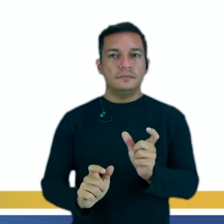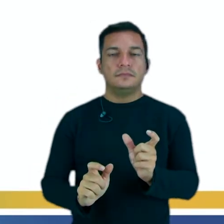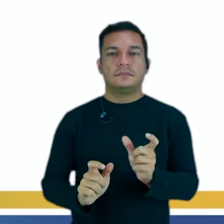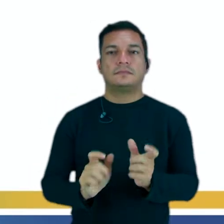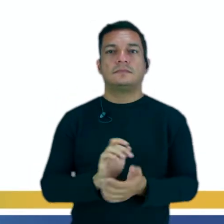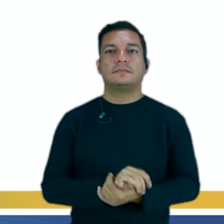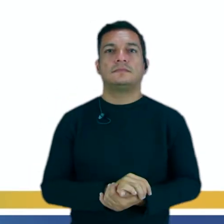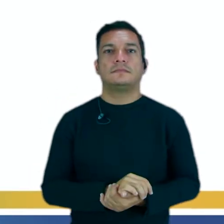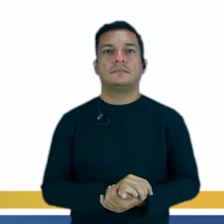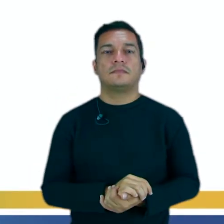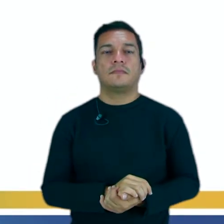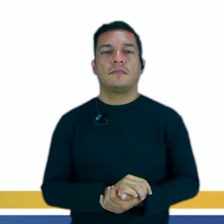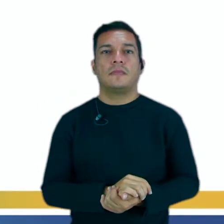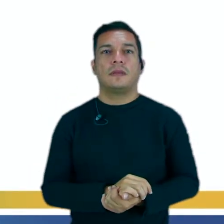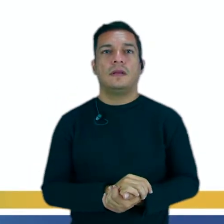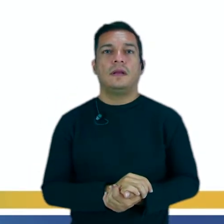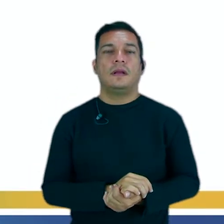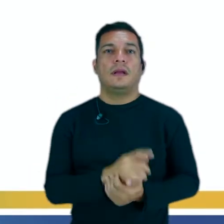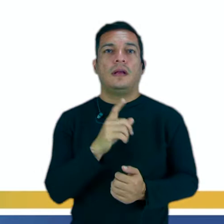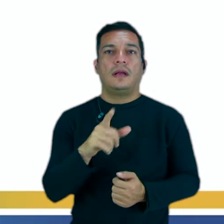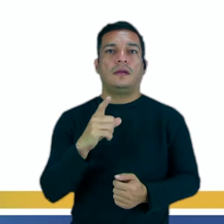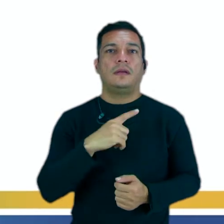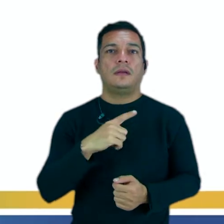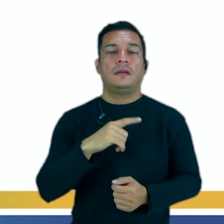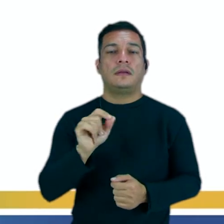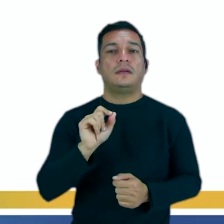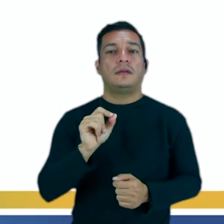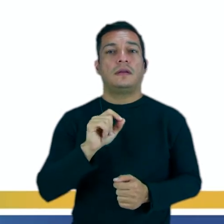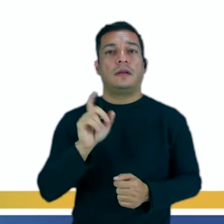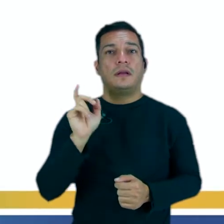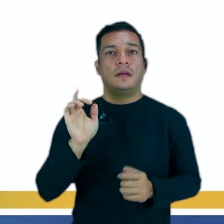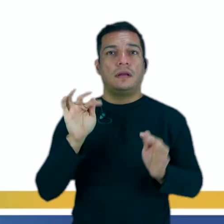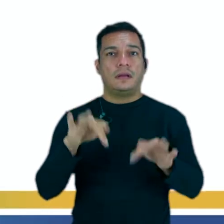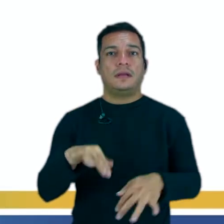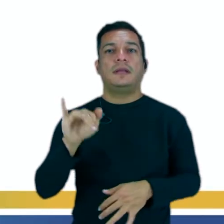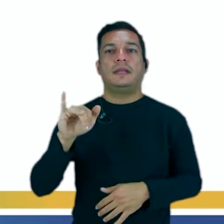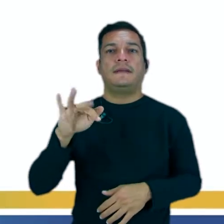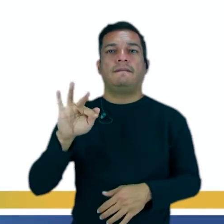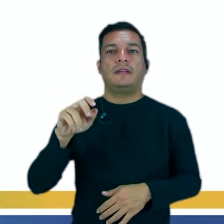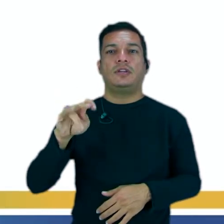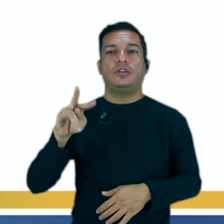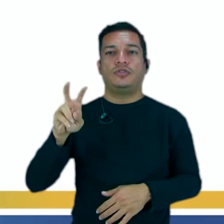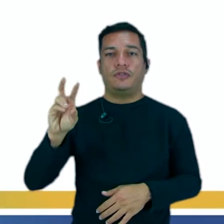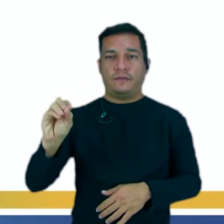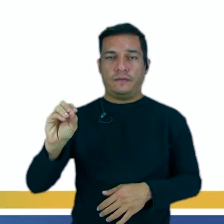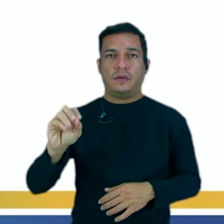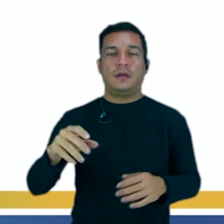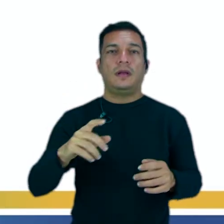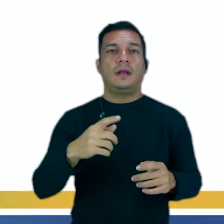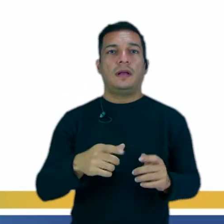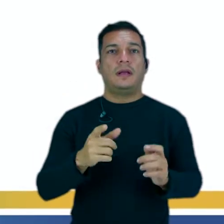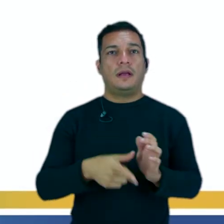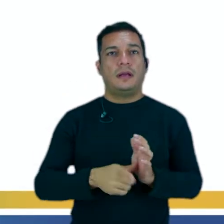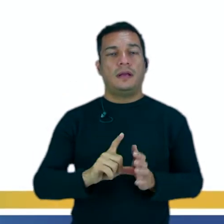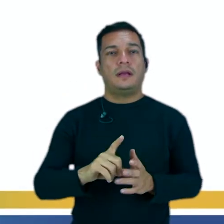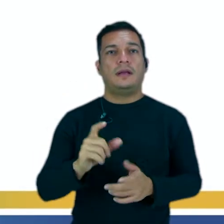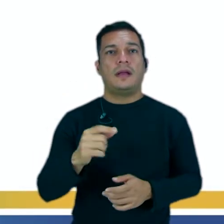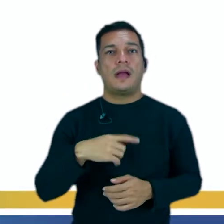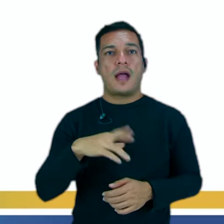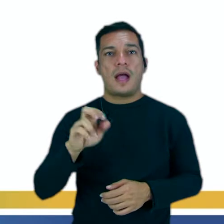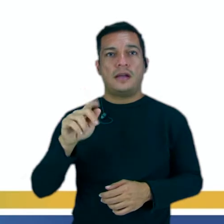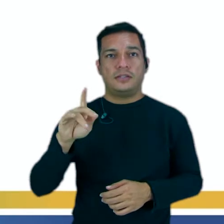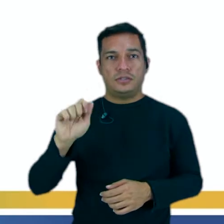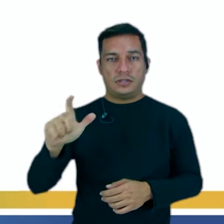conjugación. Esta parte y esta terminación llamamos de infinitivo. La parte anterior llamamos de radical